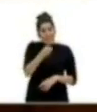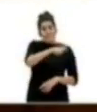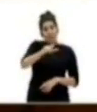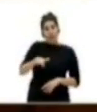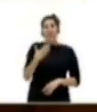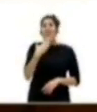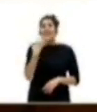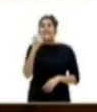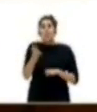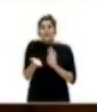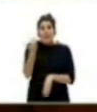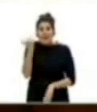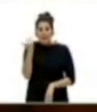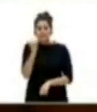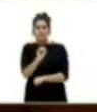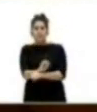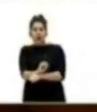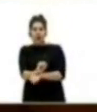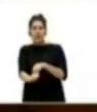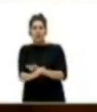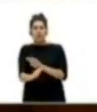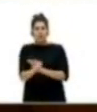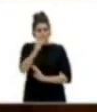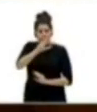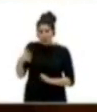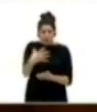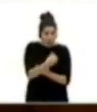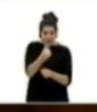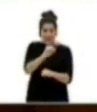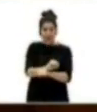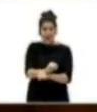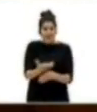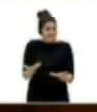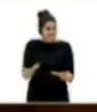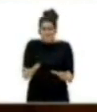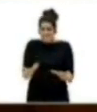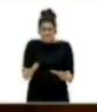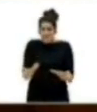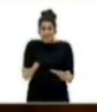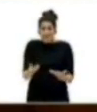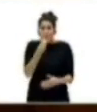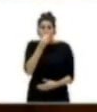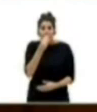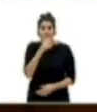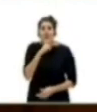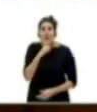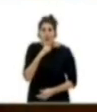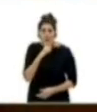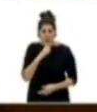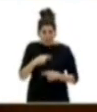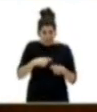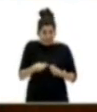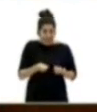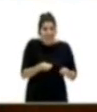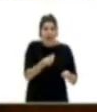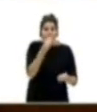años que se han quedado en paro, y a toda la población en desempleo que no sabe cómo va a llenar la nevera para alimentar a sus familias.